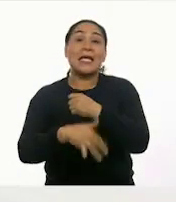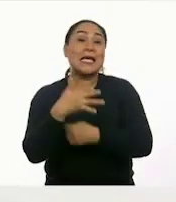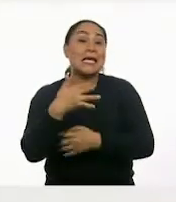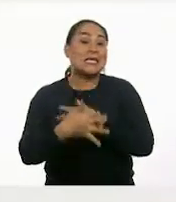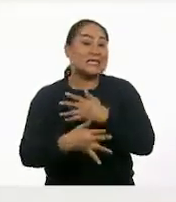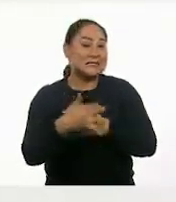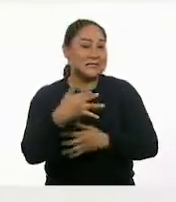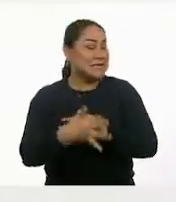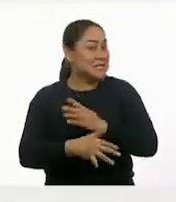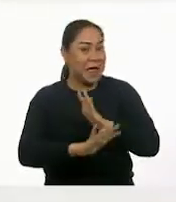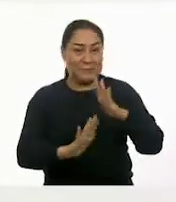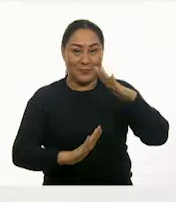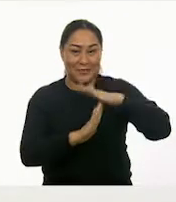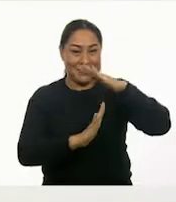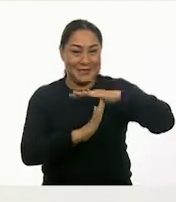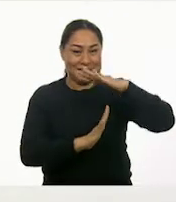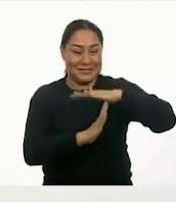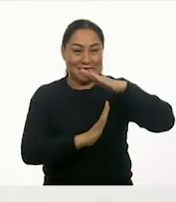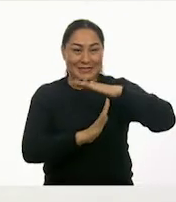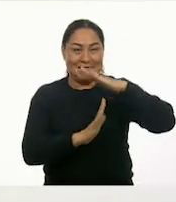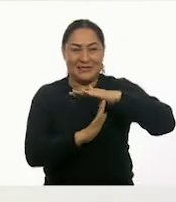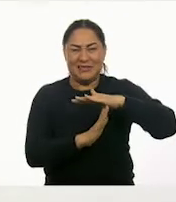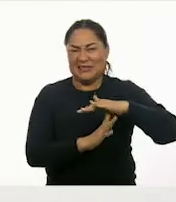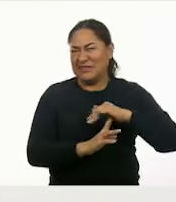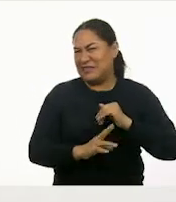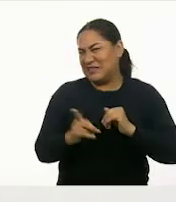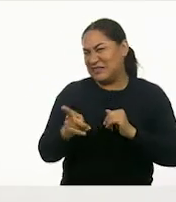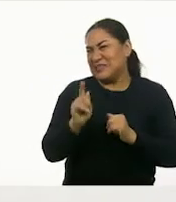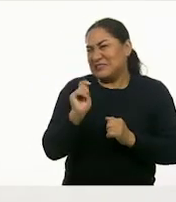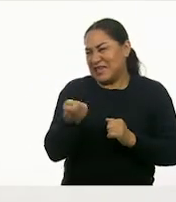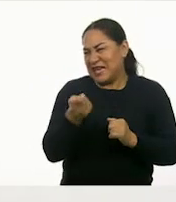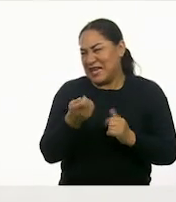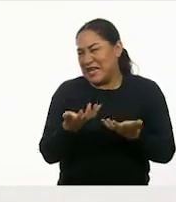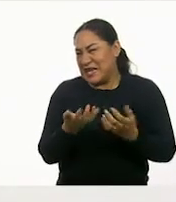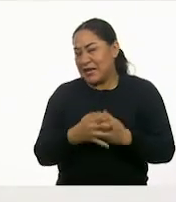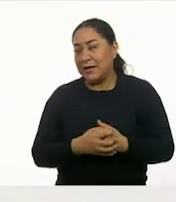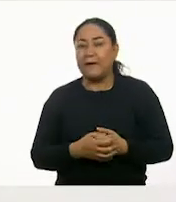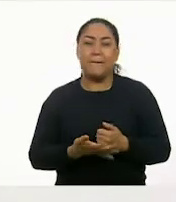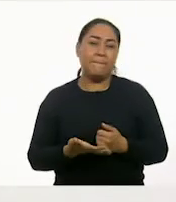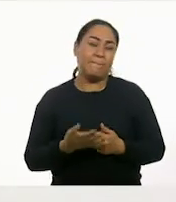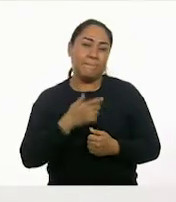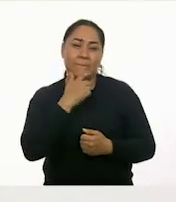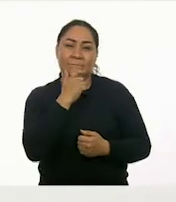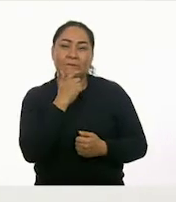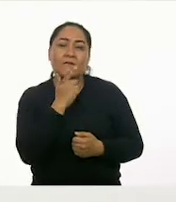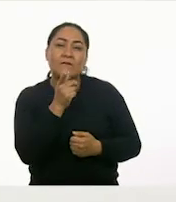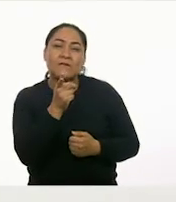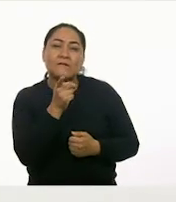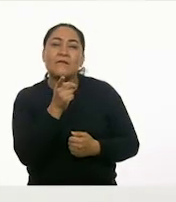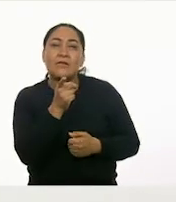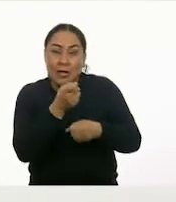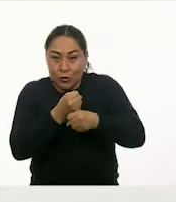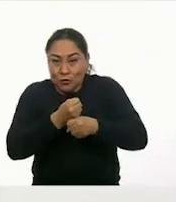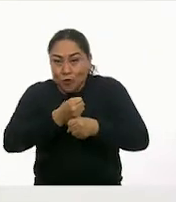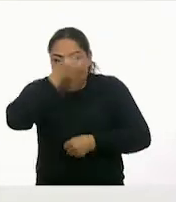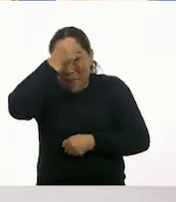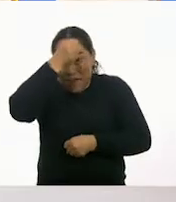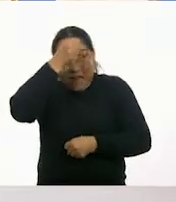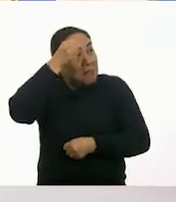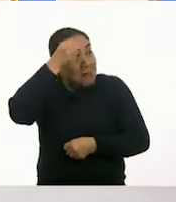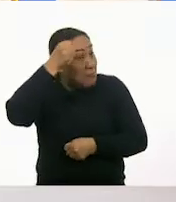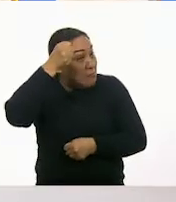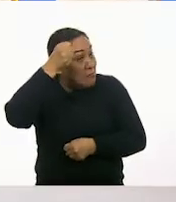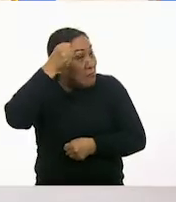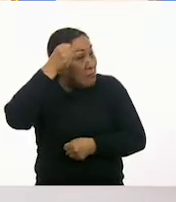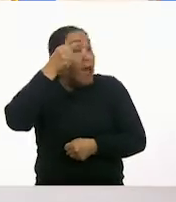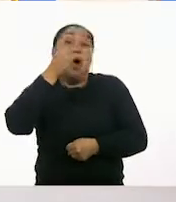quince. ¡Tiempo! ¿A tiempo? ¿Qué será? Ah, es una sombrilla. Una sombrilla, muy